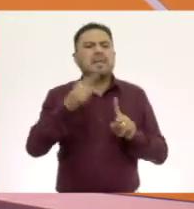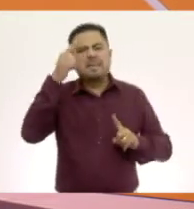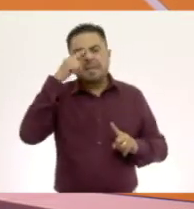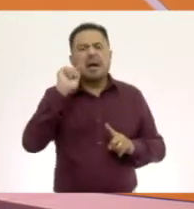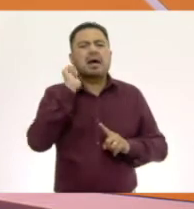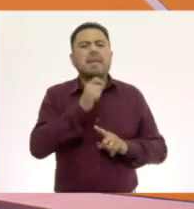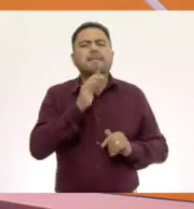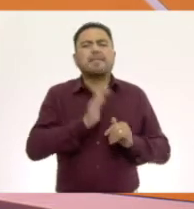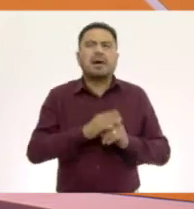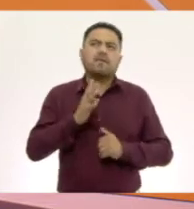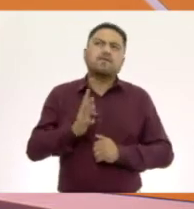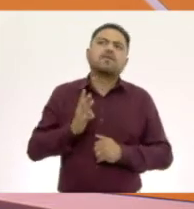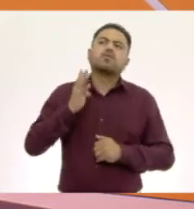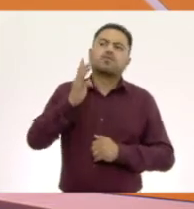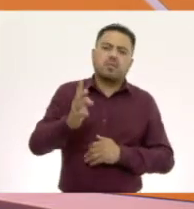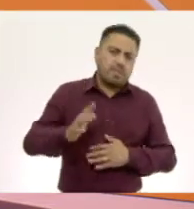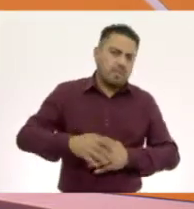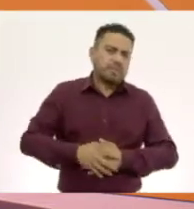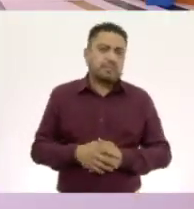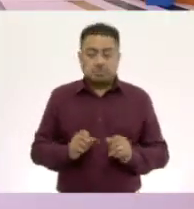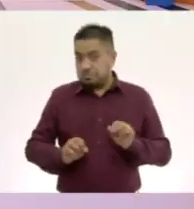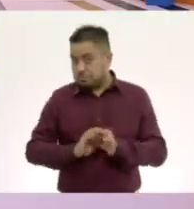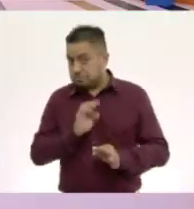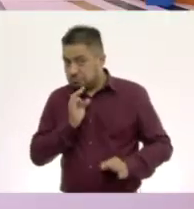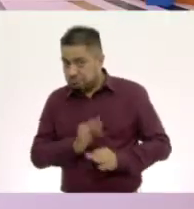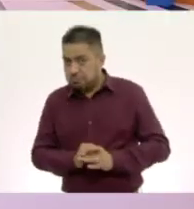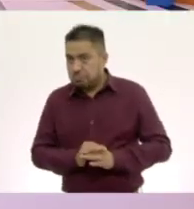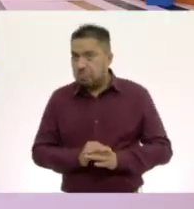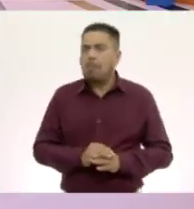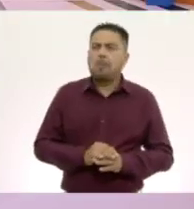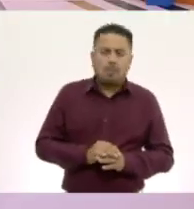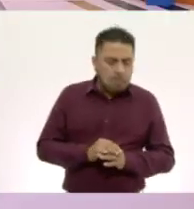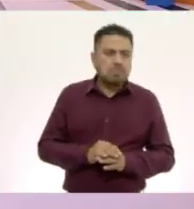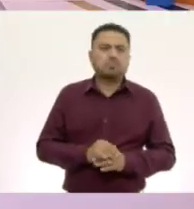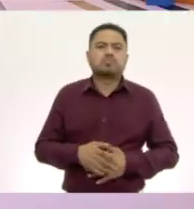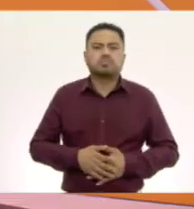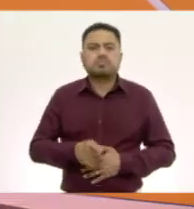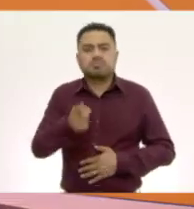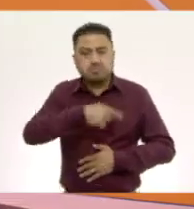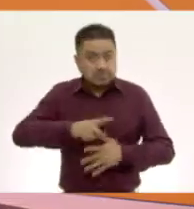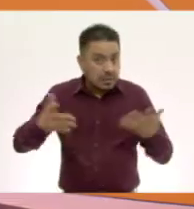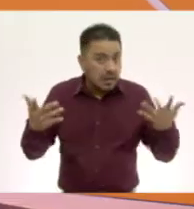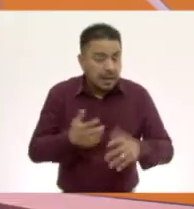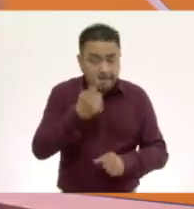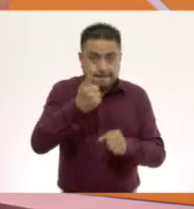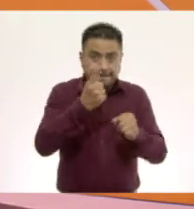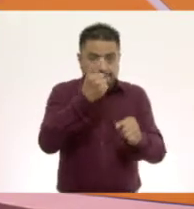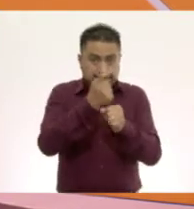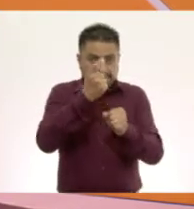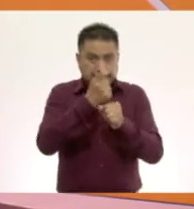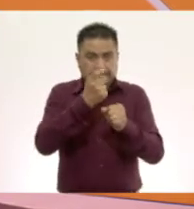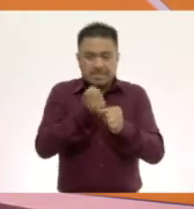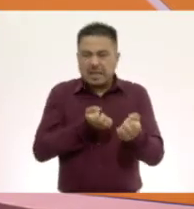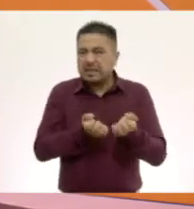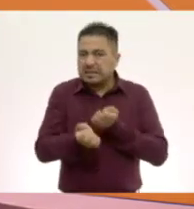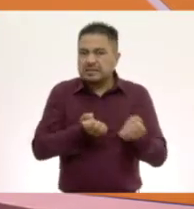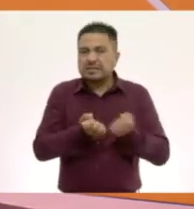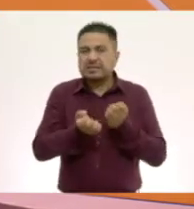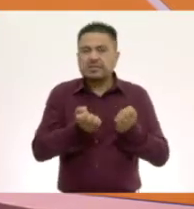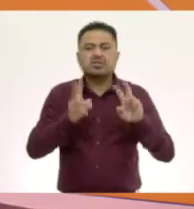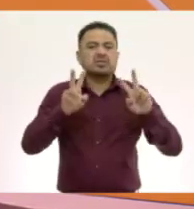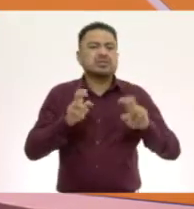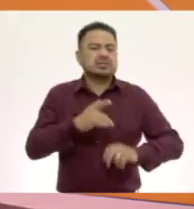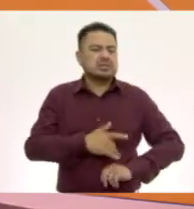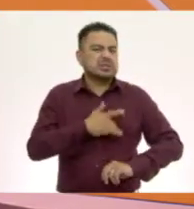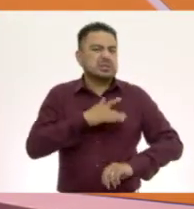más adelante. ¿Listo? ¡Lista! Bueno, pues vamos a hacer primero un pequeño ejercicio sobre el